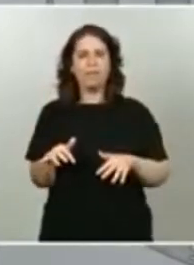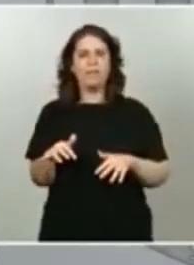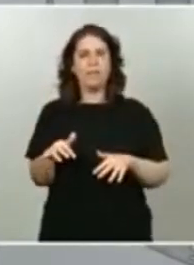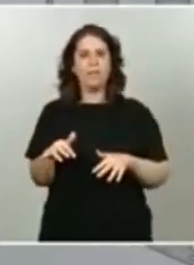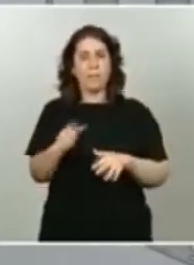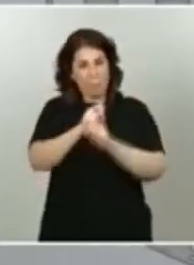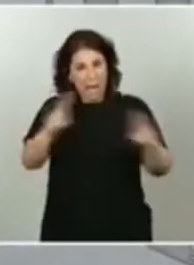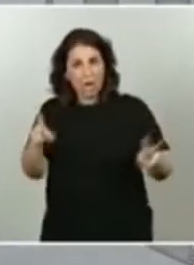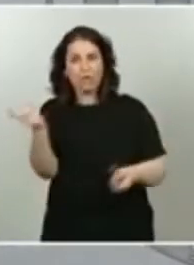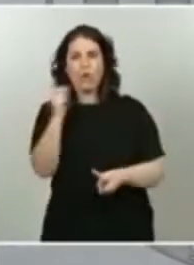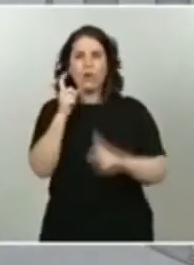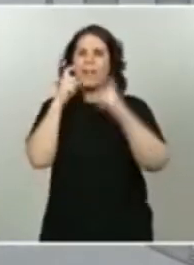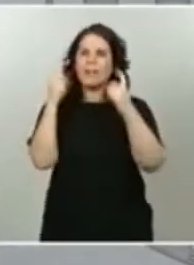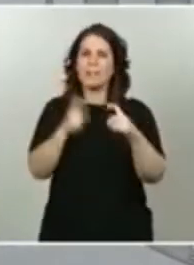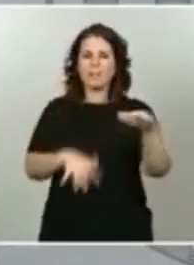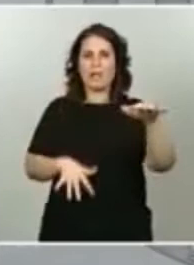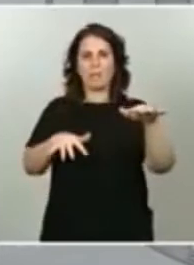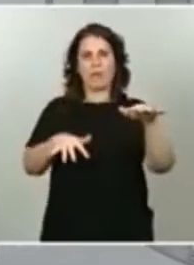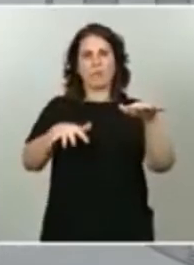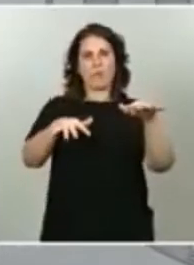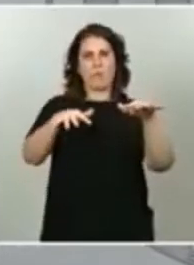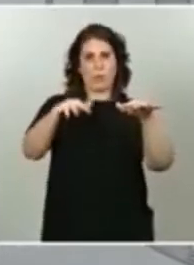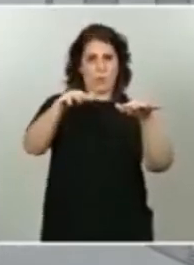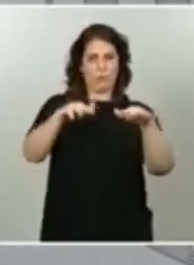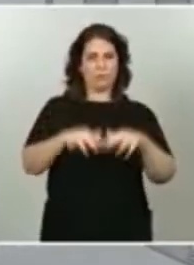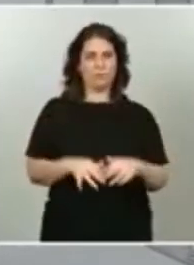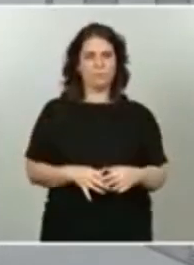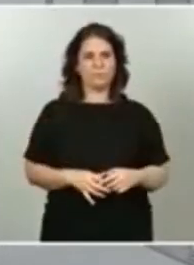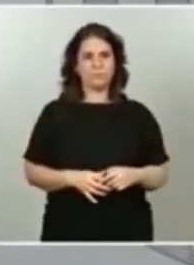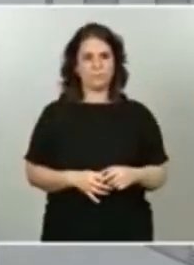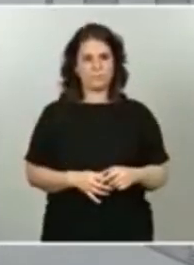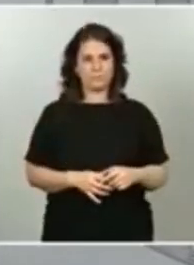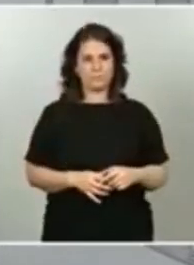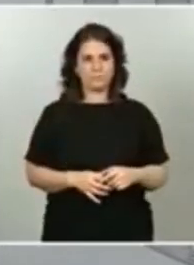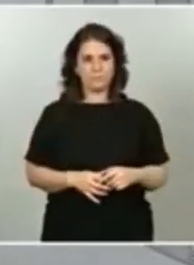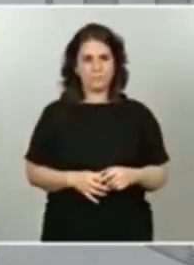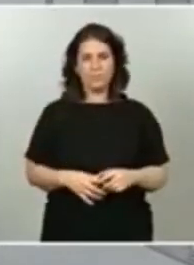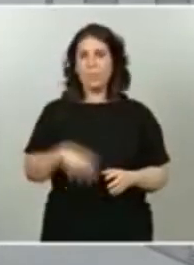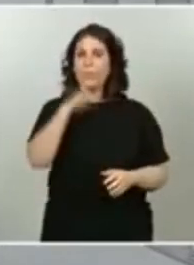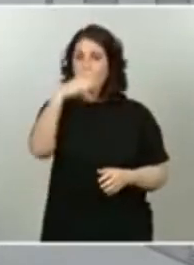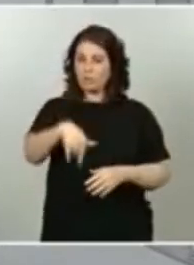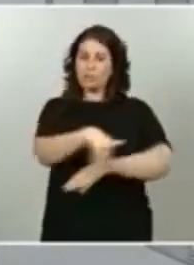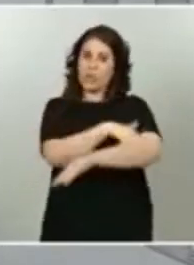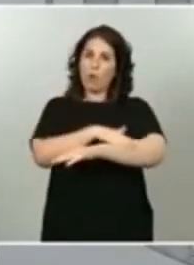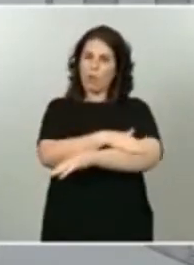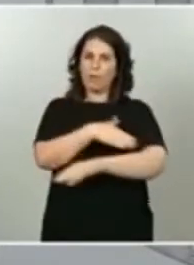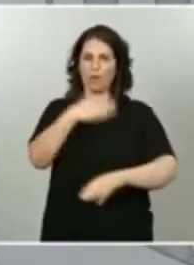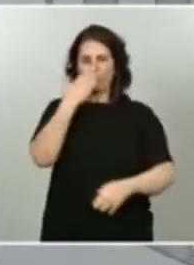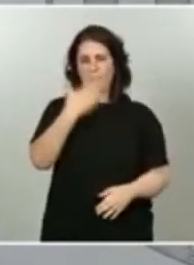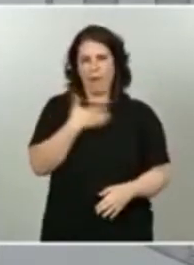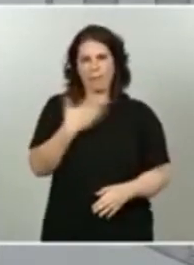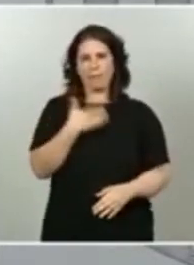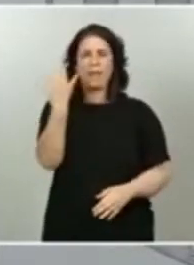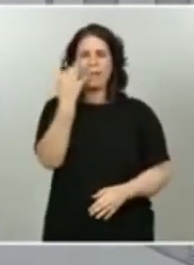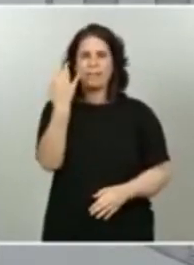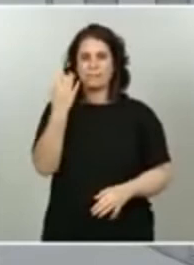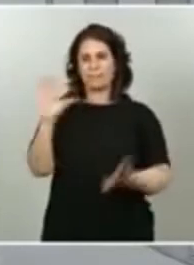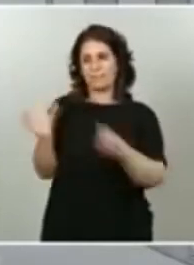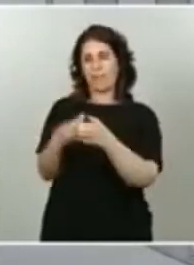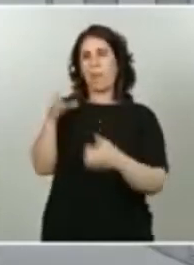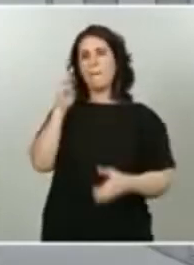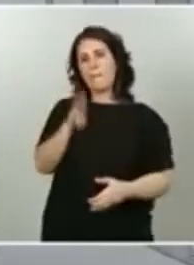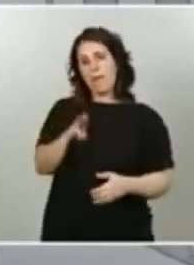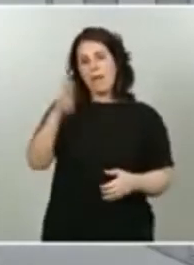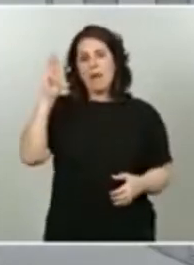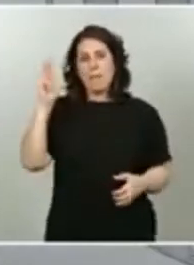que vaya disminuyendo. Es por ello que este Gobierno lamenta que el principal grupo de la oposición, el Partido Popular, haya